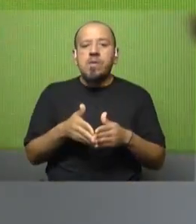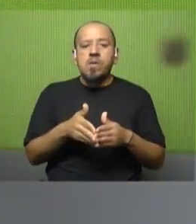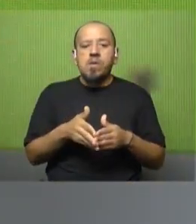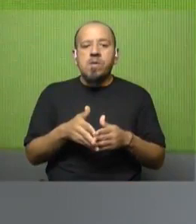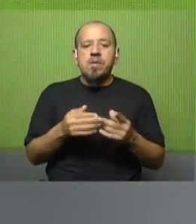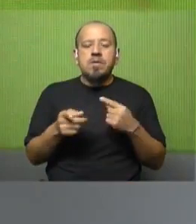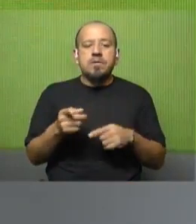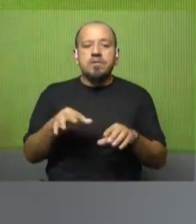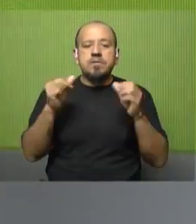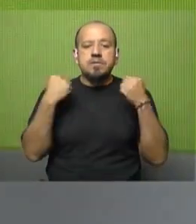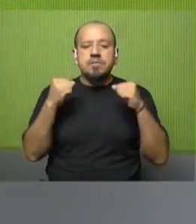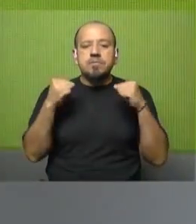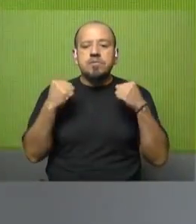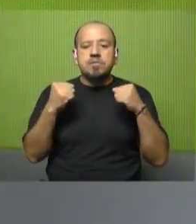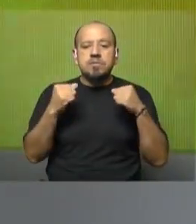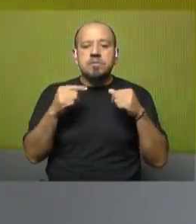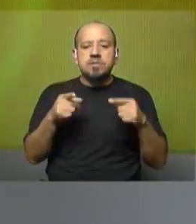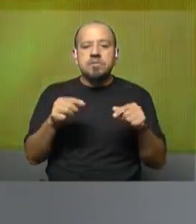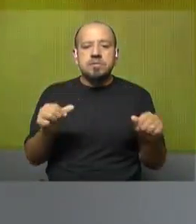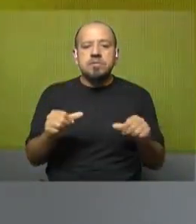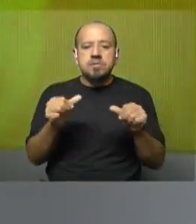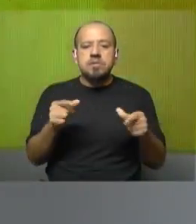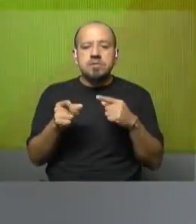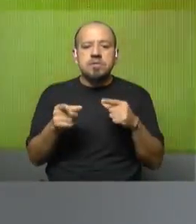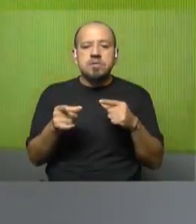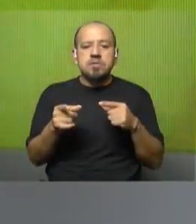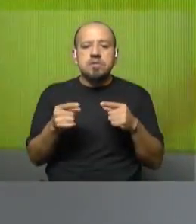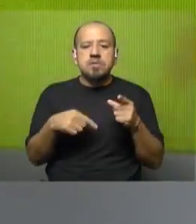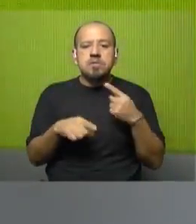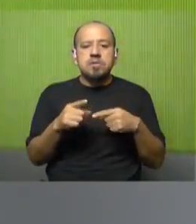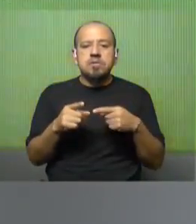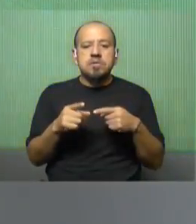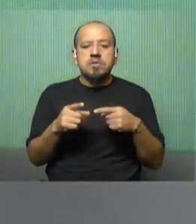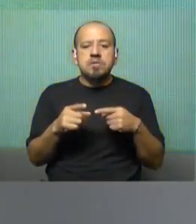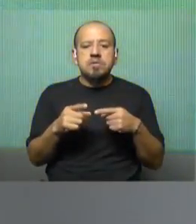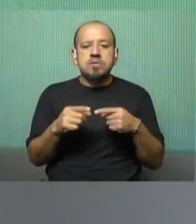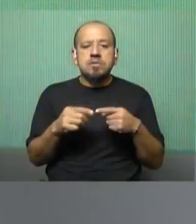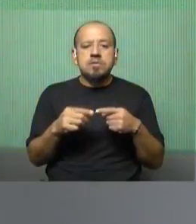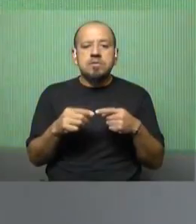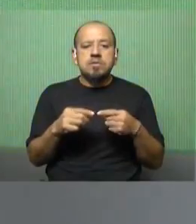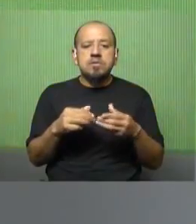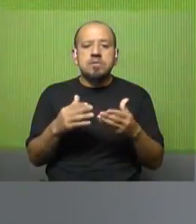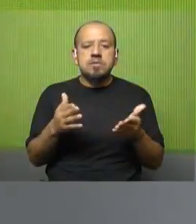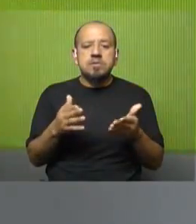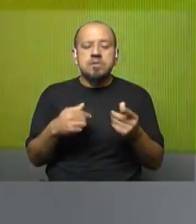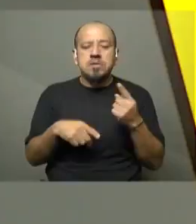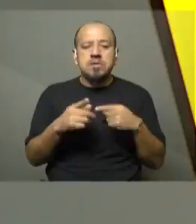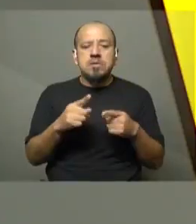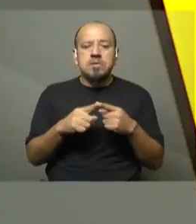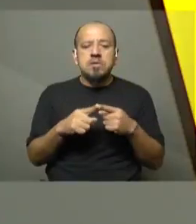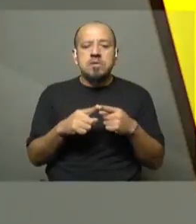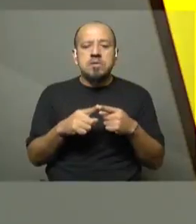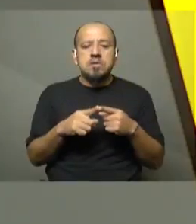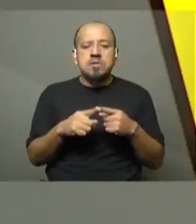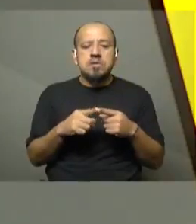es ese deporte que se practica sobre una tabla de surf, impulsado con una especie de cometa que por la acción del viento. Parecido en